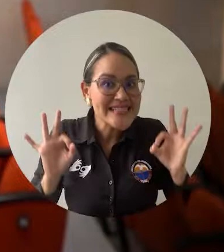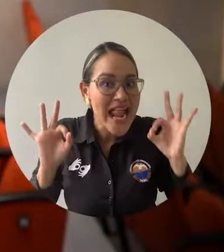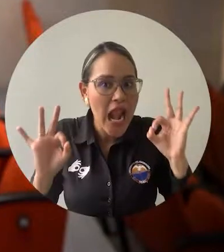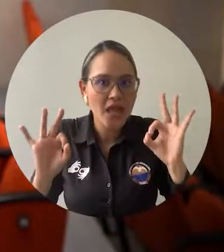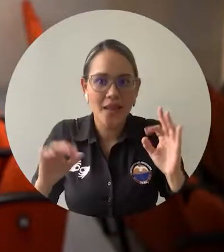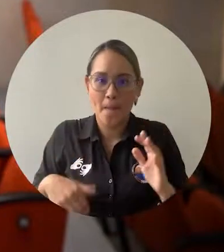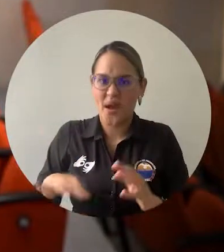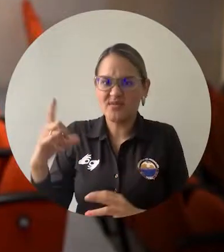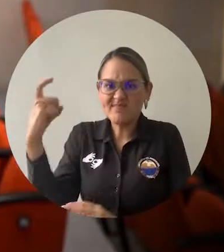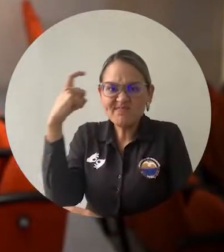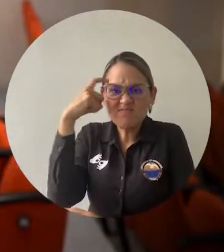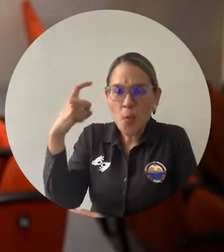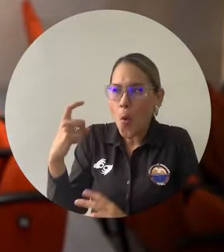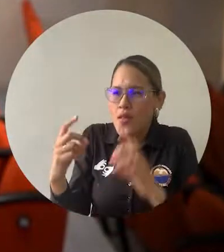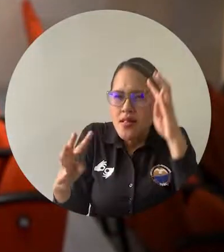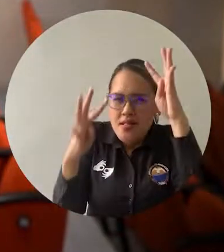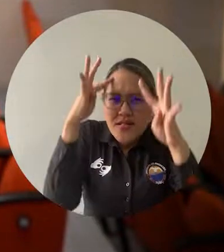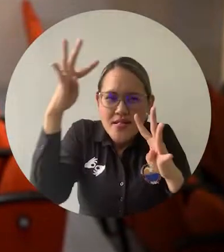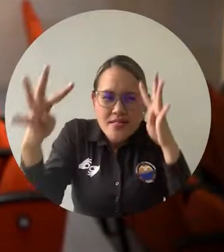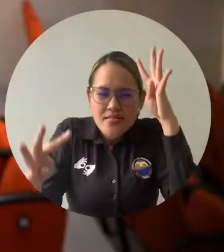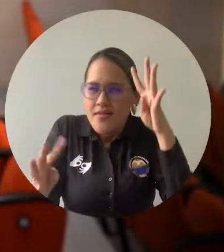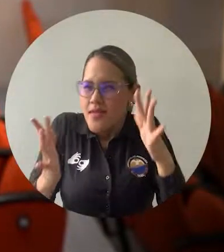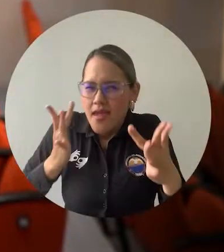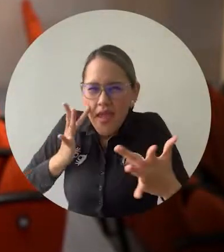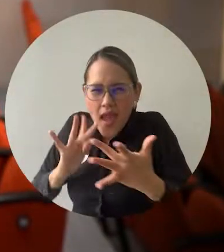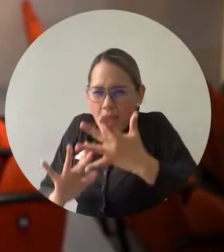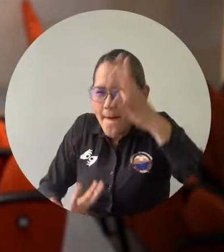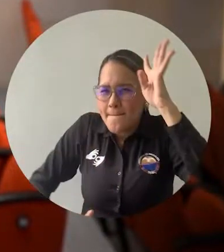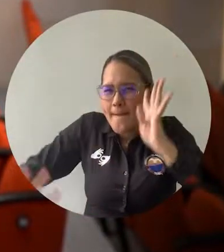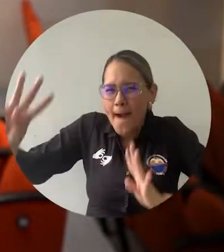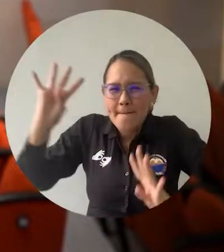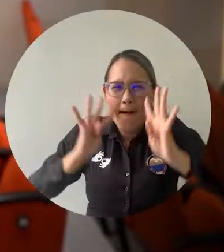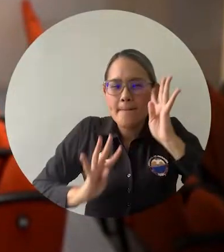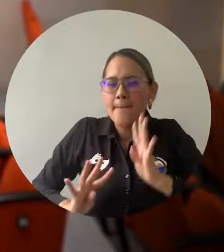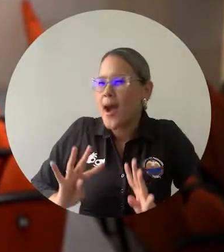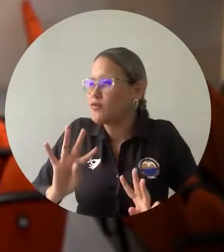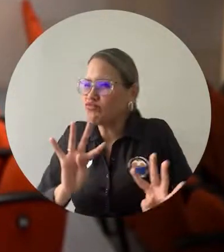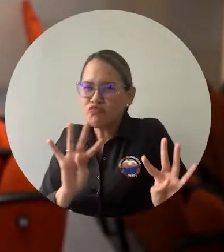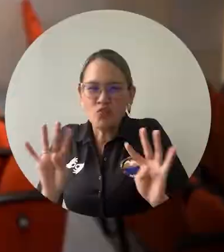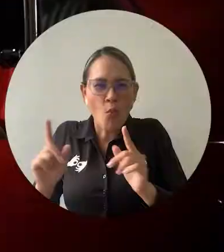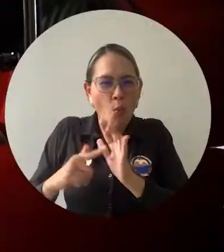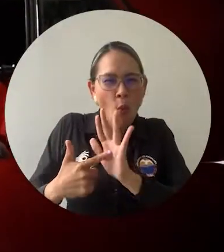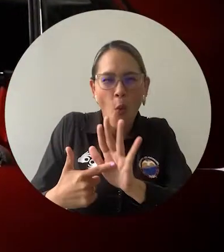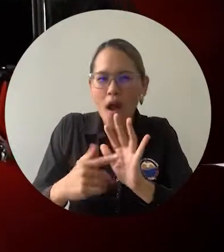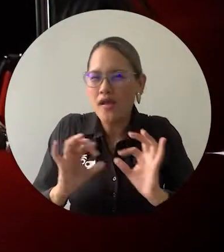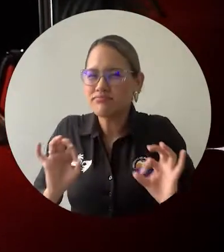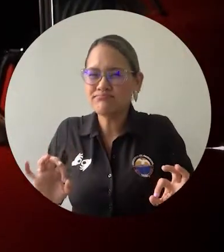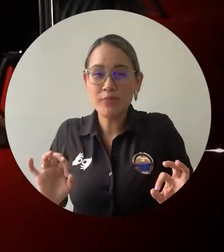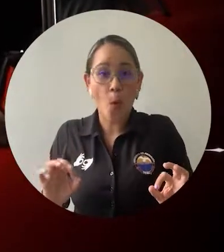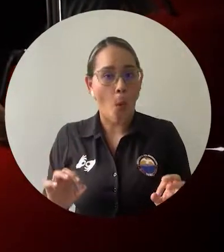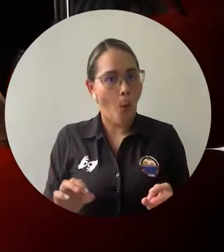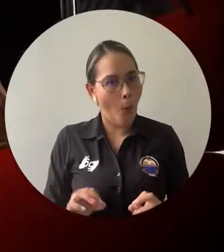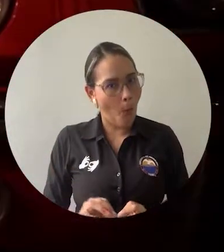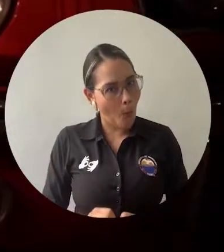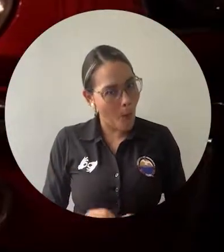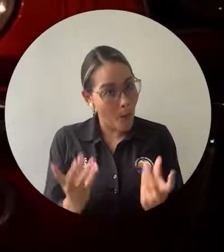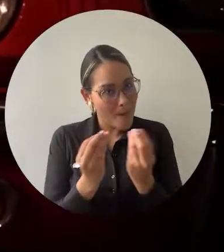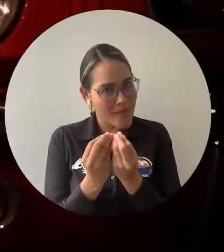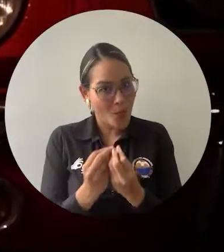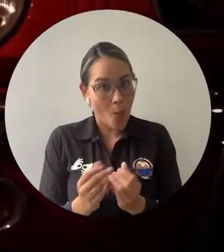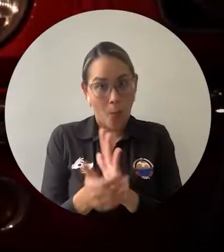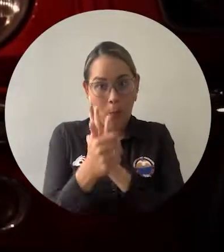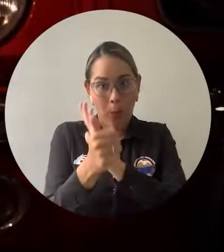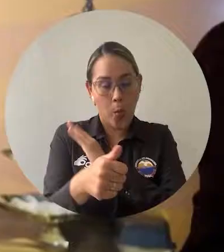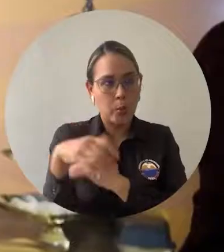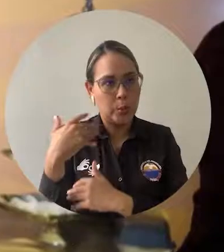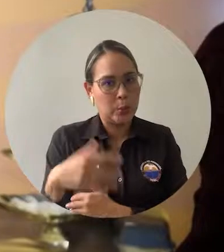la gran imaginación y la creatividad que tienen la mayoría de los compañeros. Muy bueno, muy